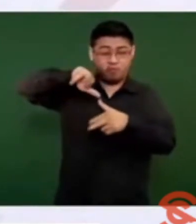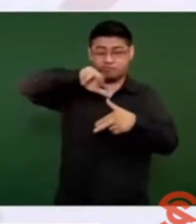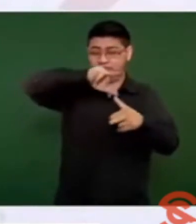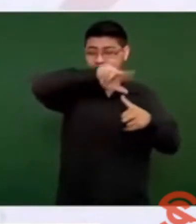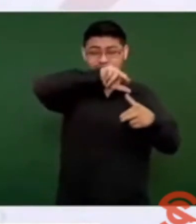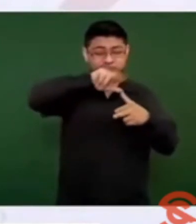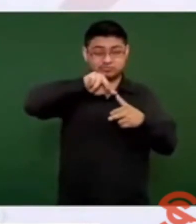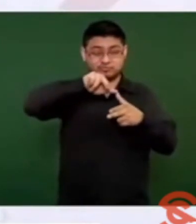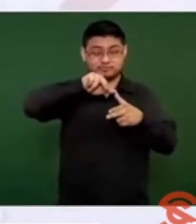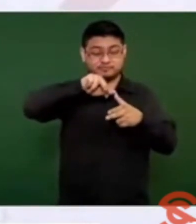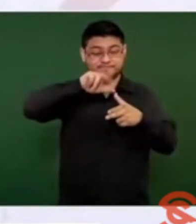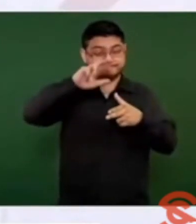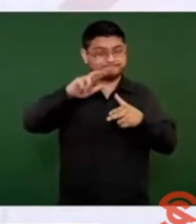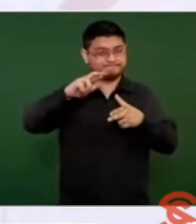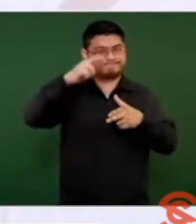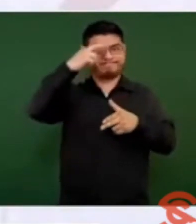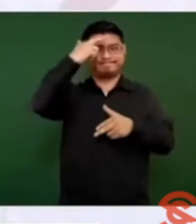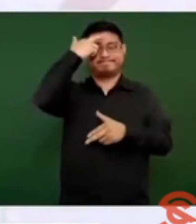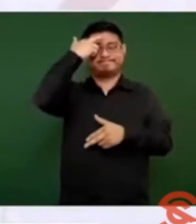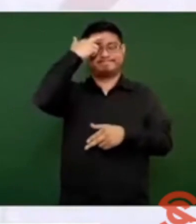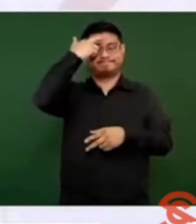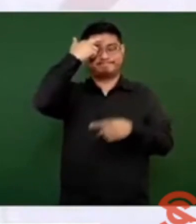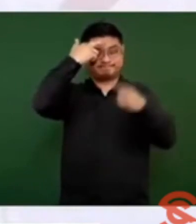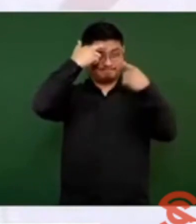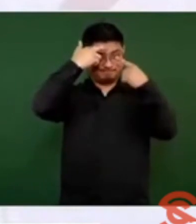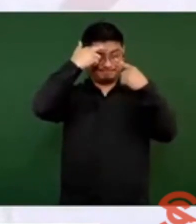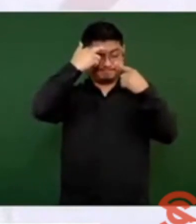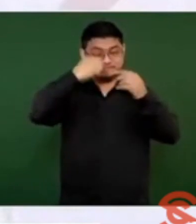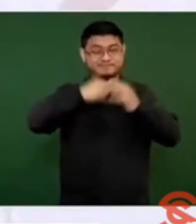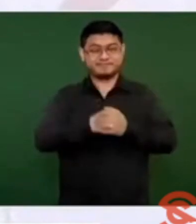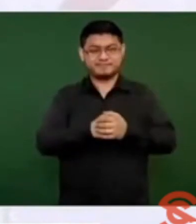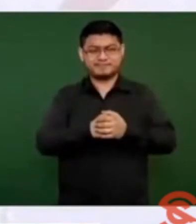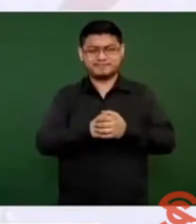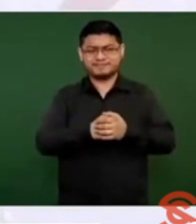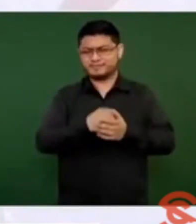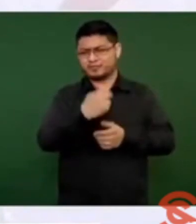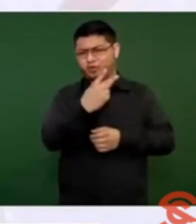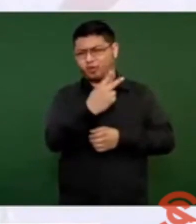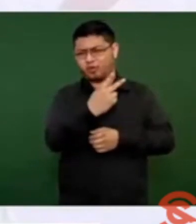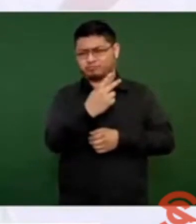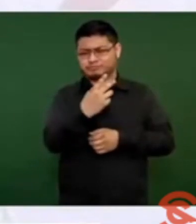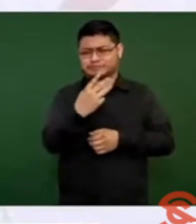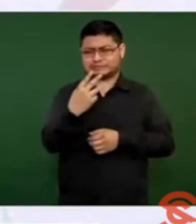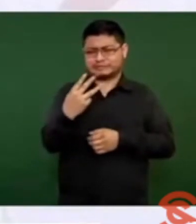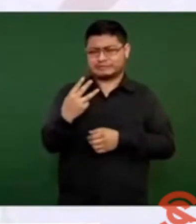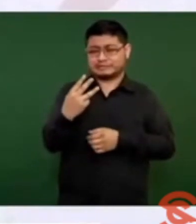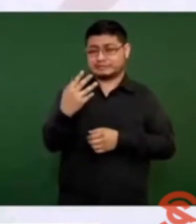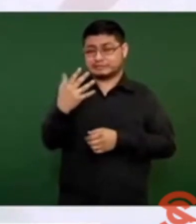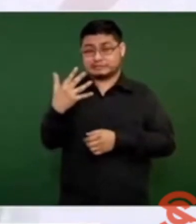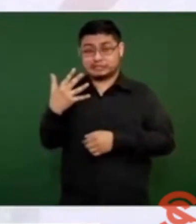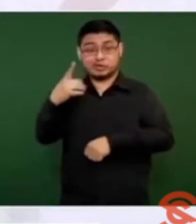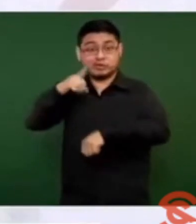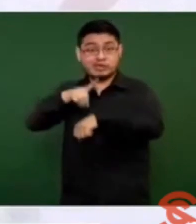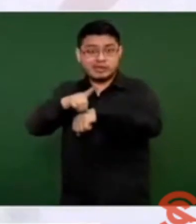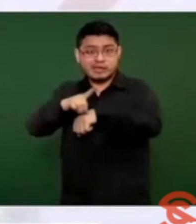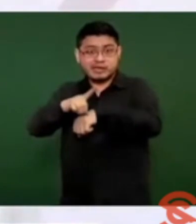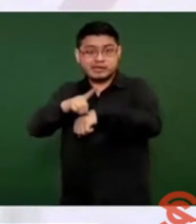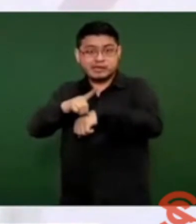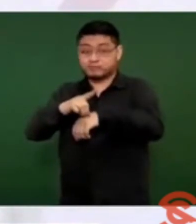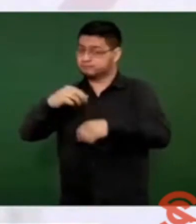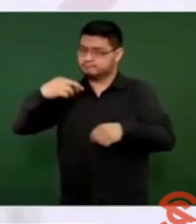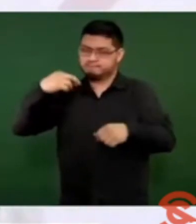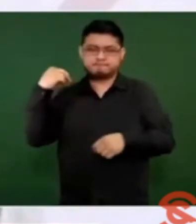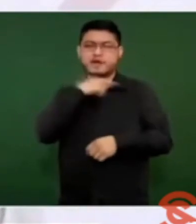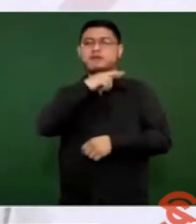presente, y en dos, tres, cuando mucho, cinco días, se restablece el